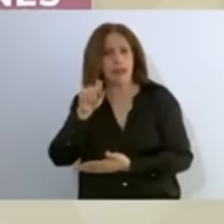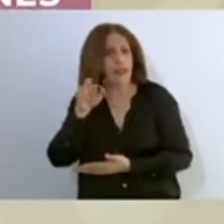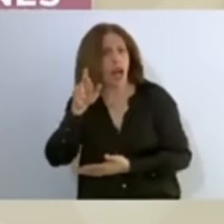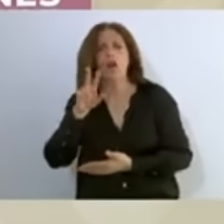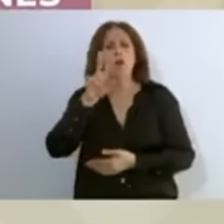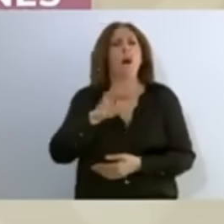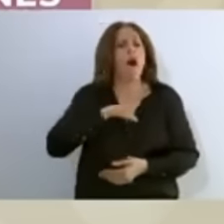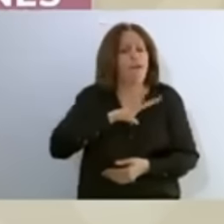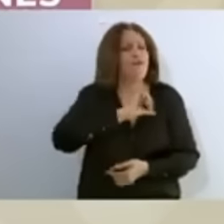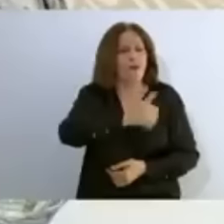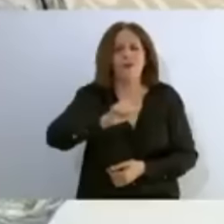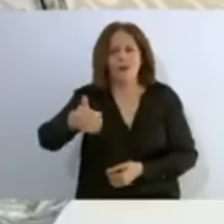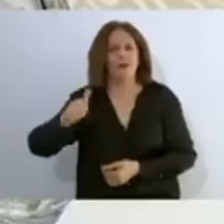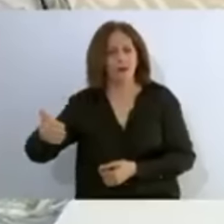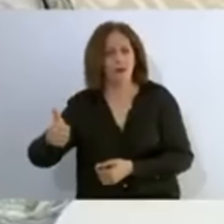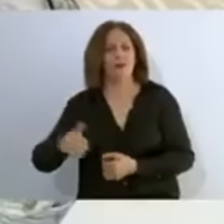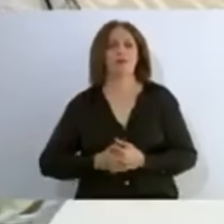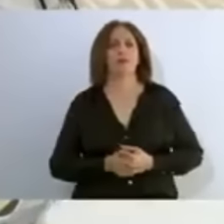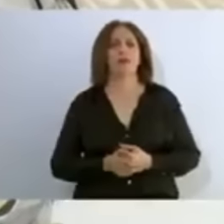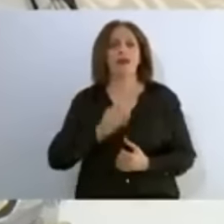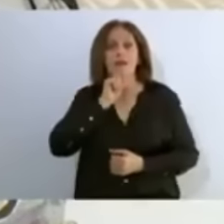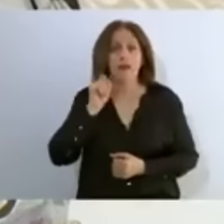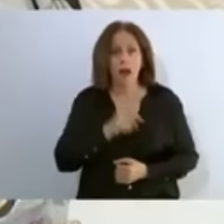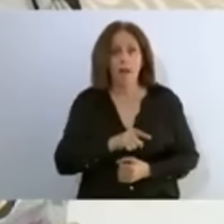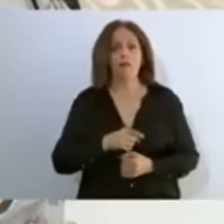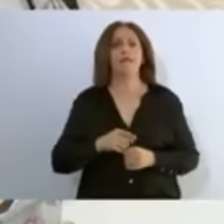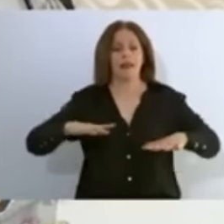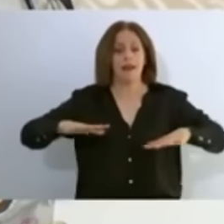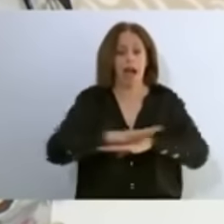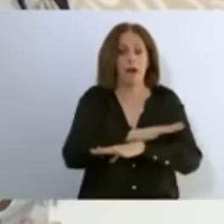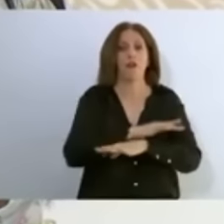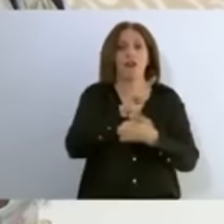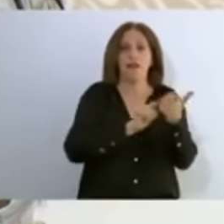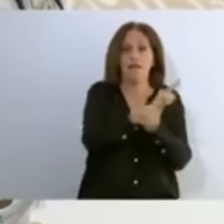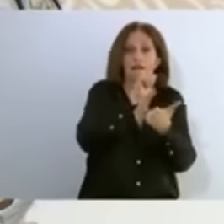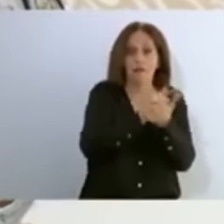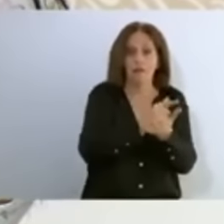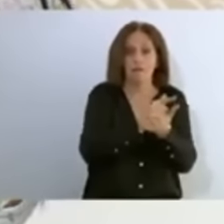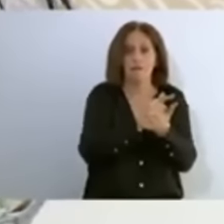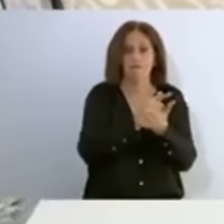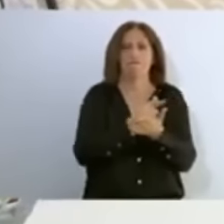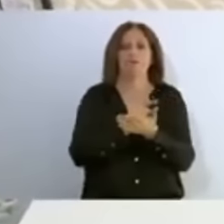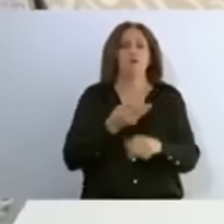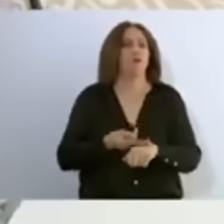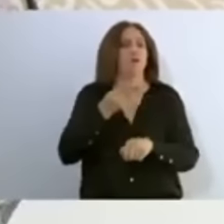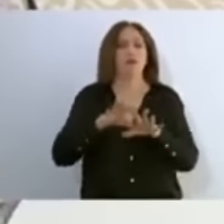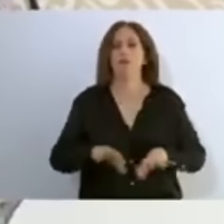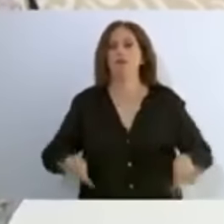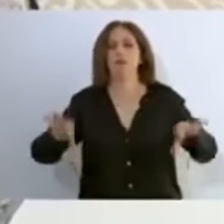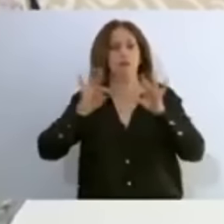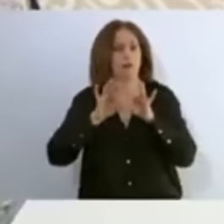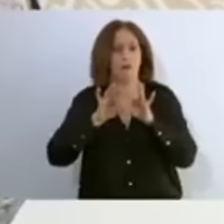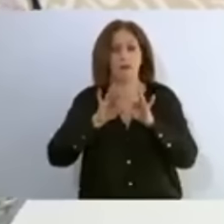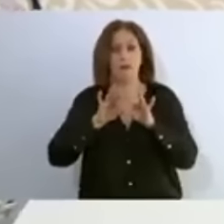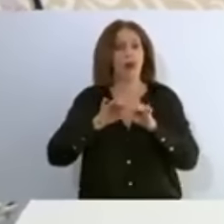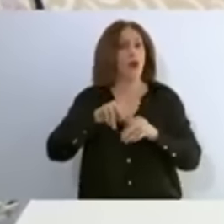México y que además en esa reforma constitucional se puso algo muy importante que nunca más